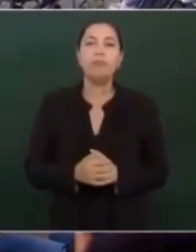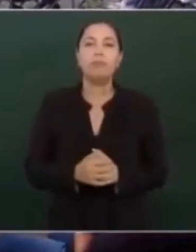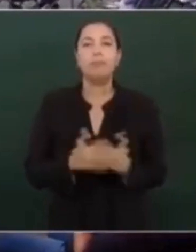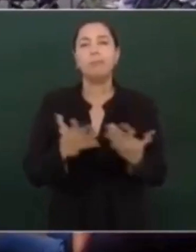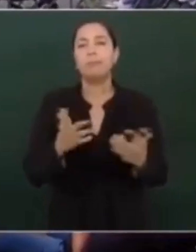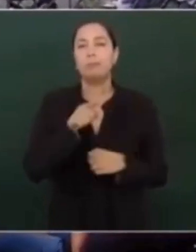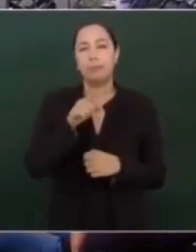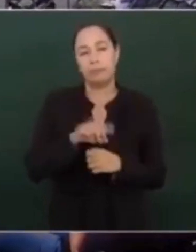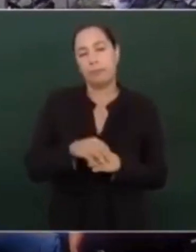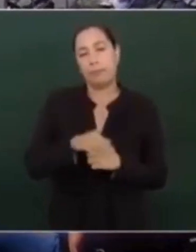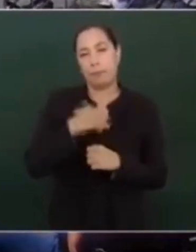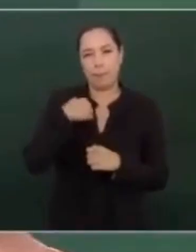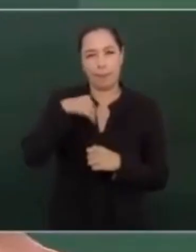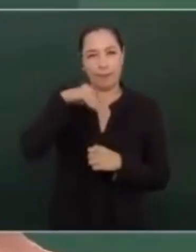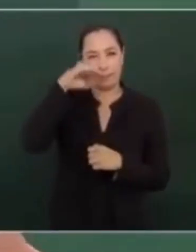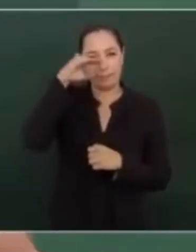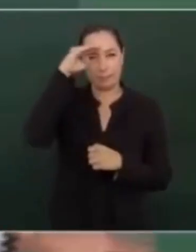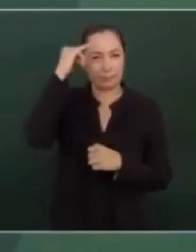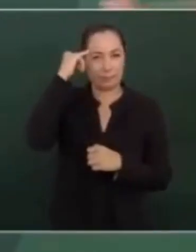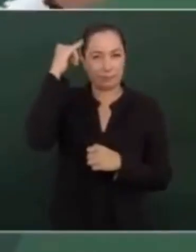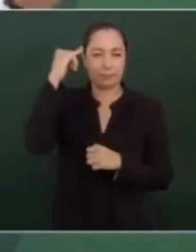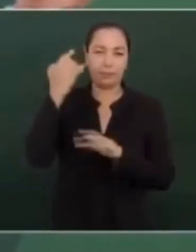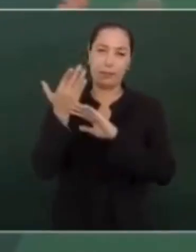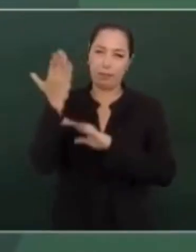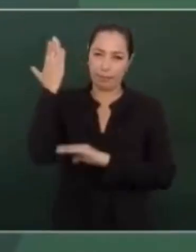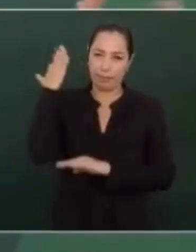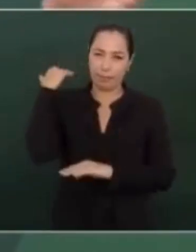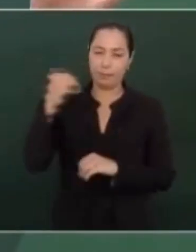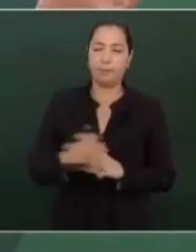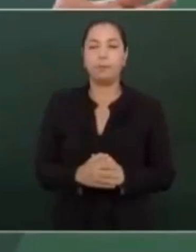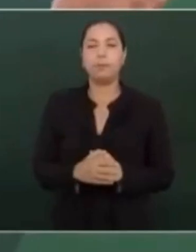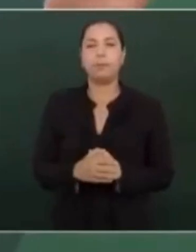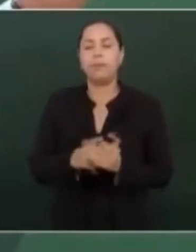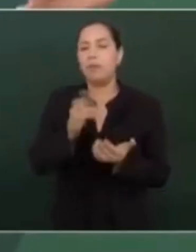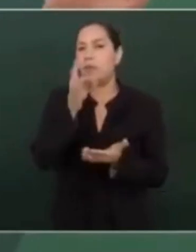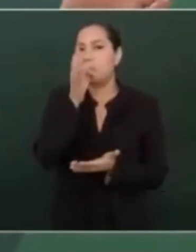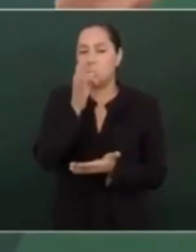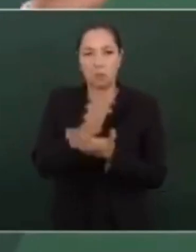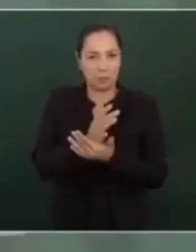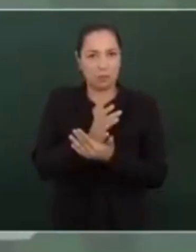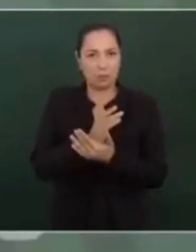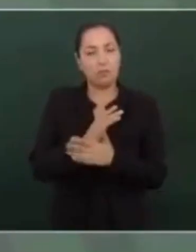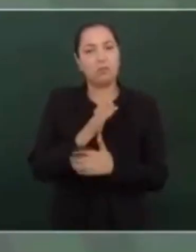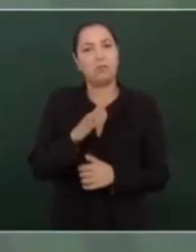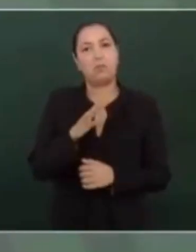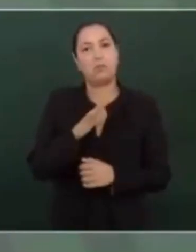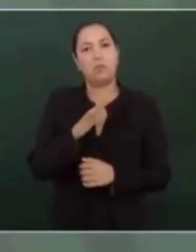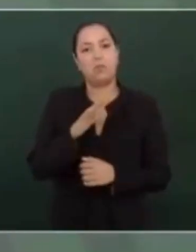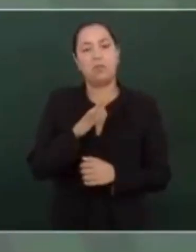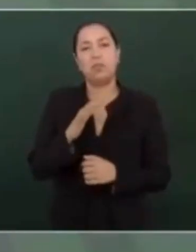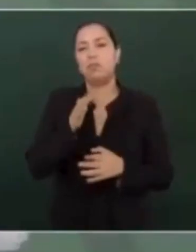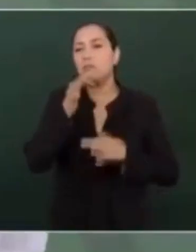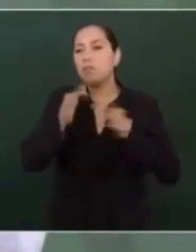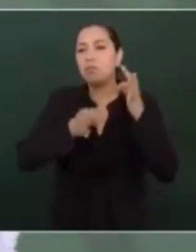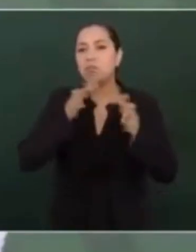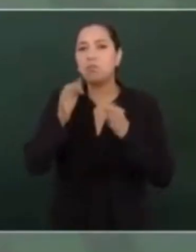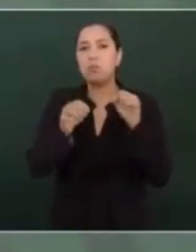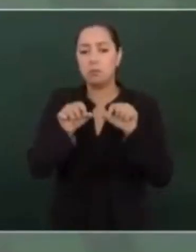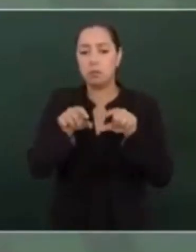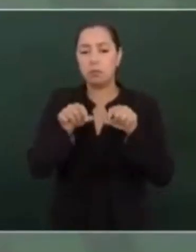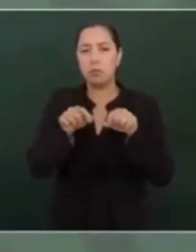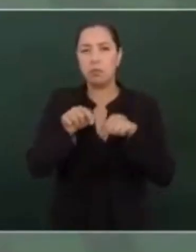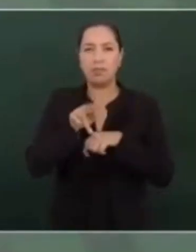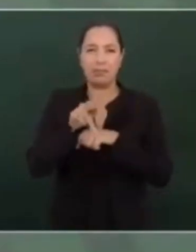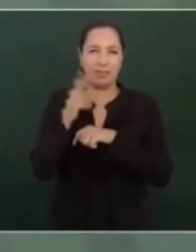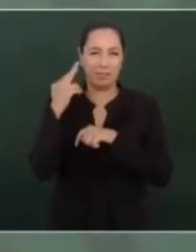Imagínense antes que nada más existían los medios convencionales,